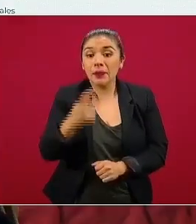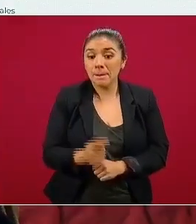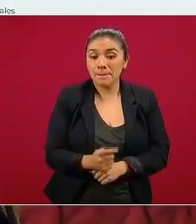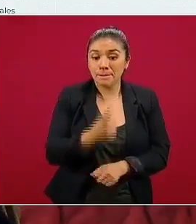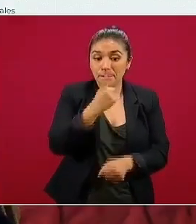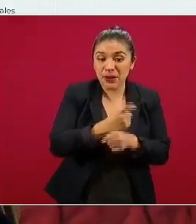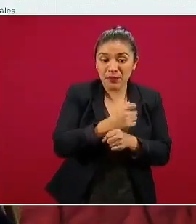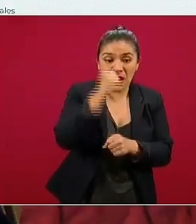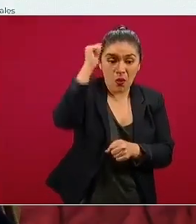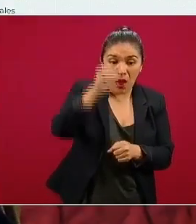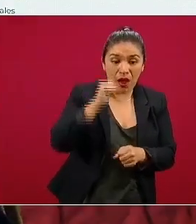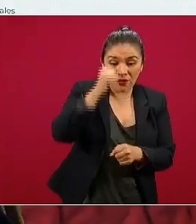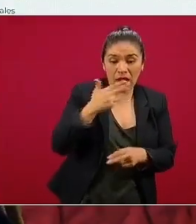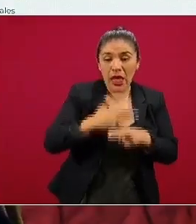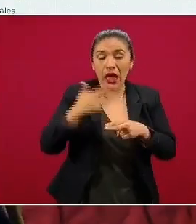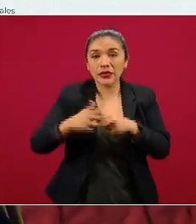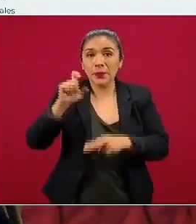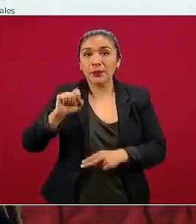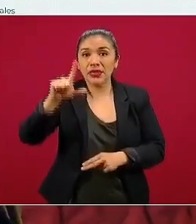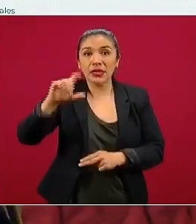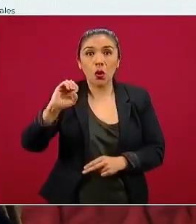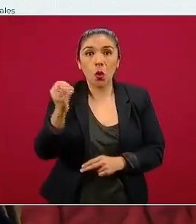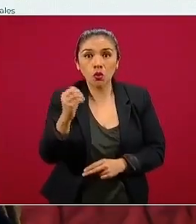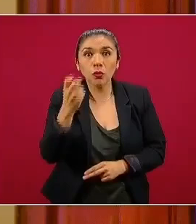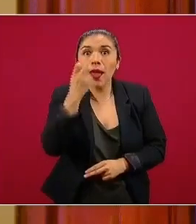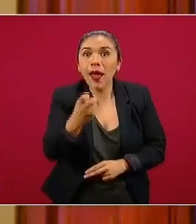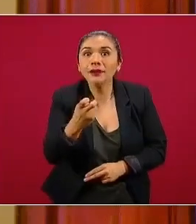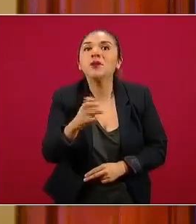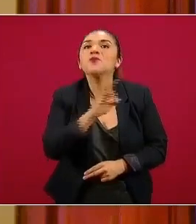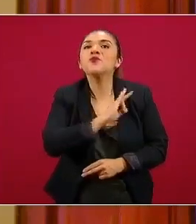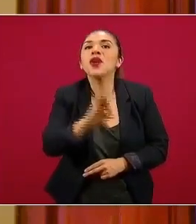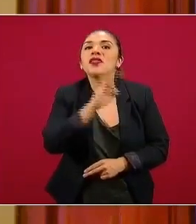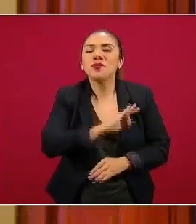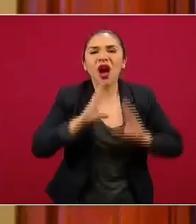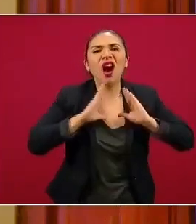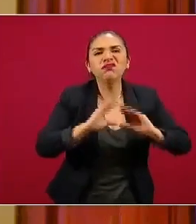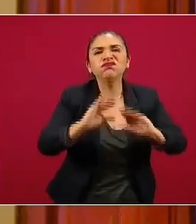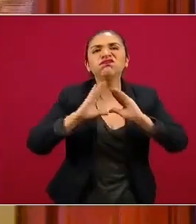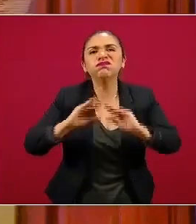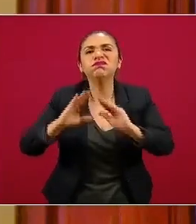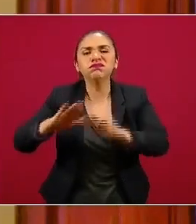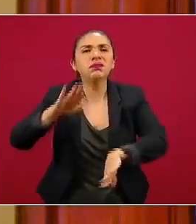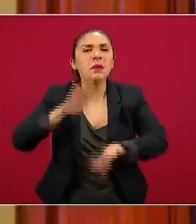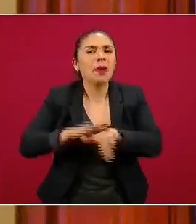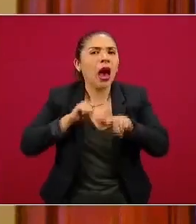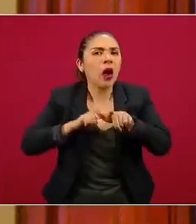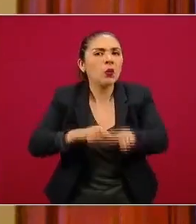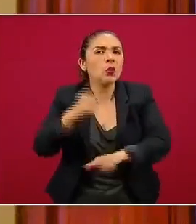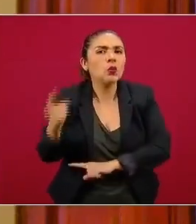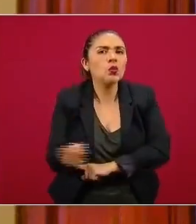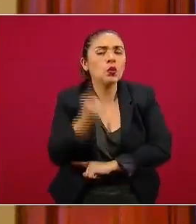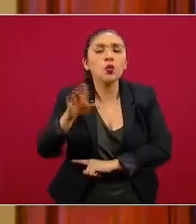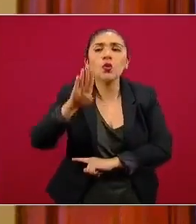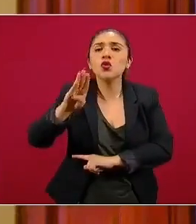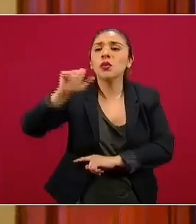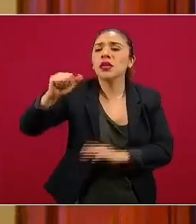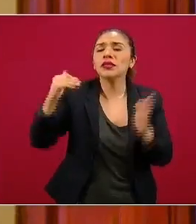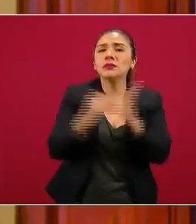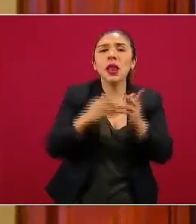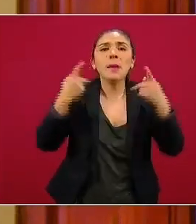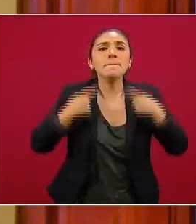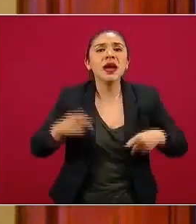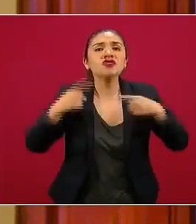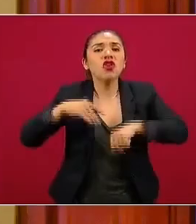de abril al corte, 27 de octubre, ha permitido capacitar de manera continua a 96 mil profesionales.